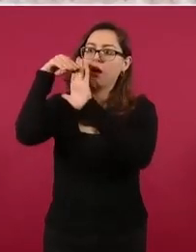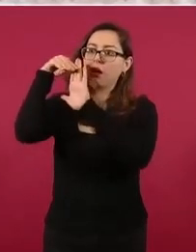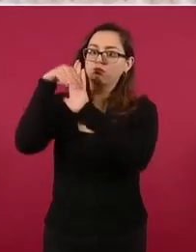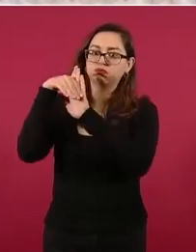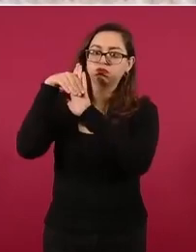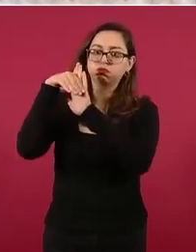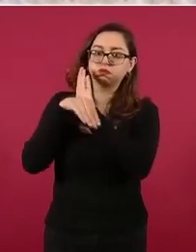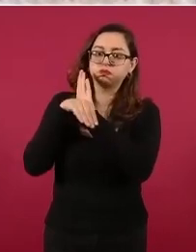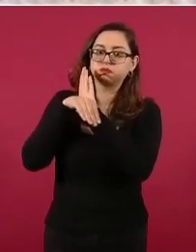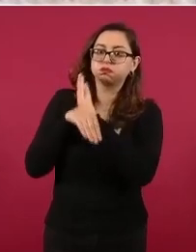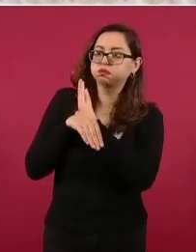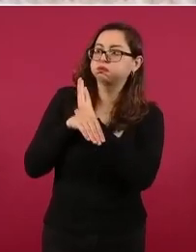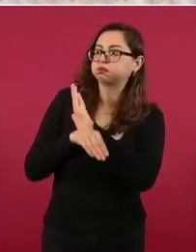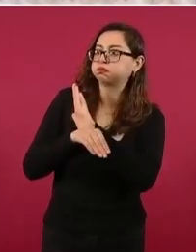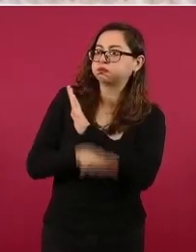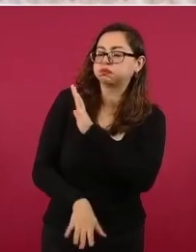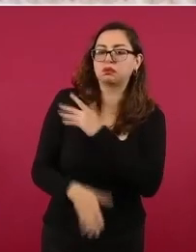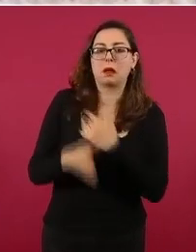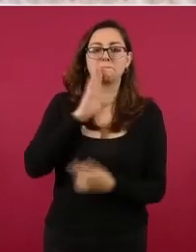entregará buenas cuentas.